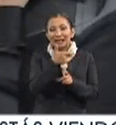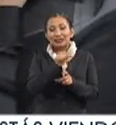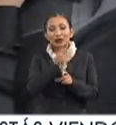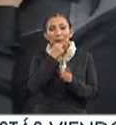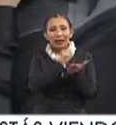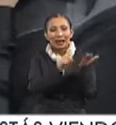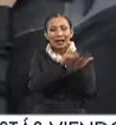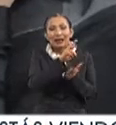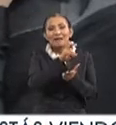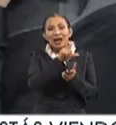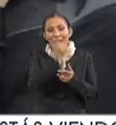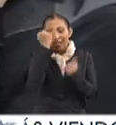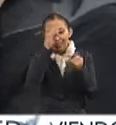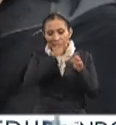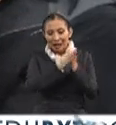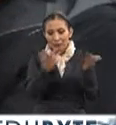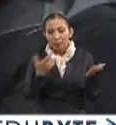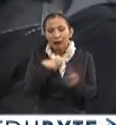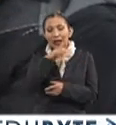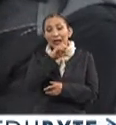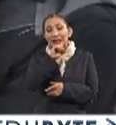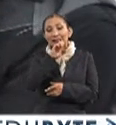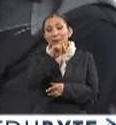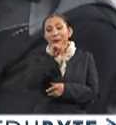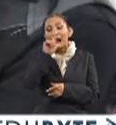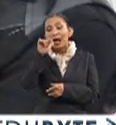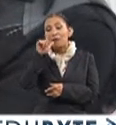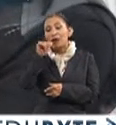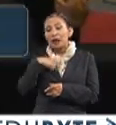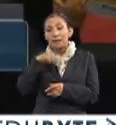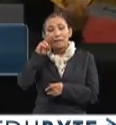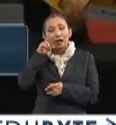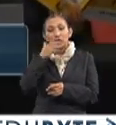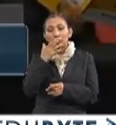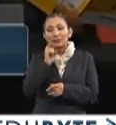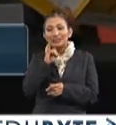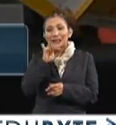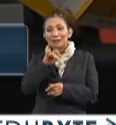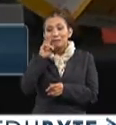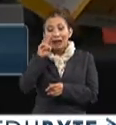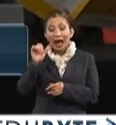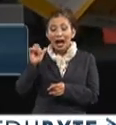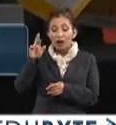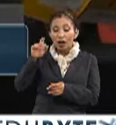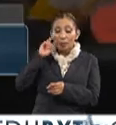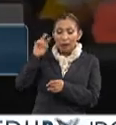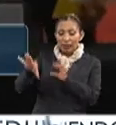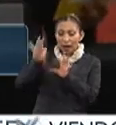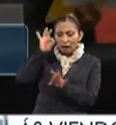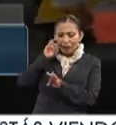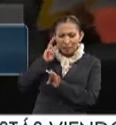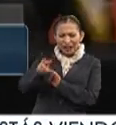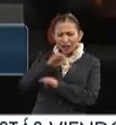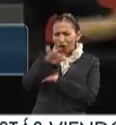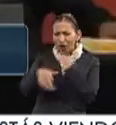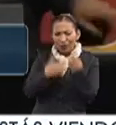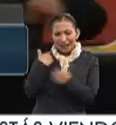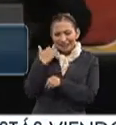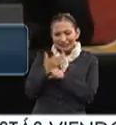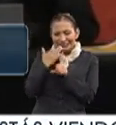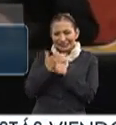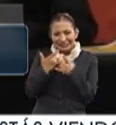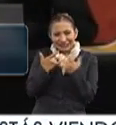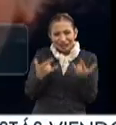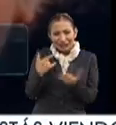y el escritor Rivera, autor de libros como Sepa la Bola y Paso sin Ver, platican que en Arreolario se pueden encontrar todas esas cosas